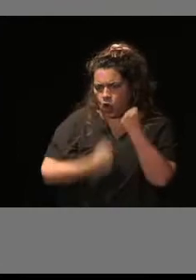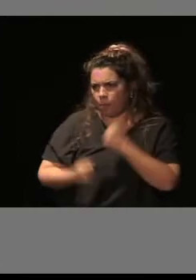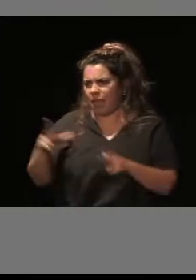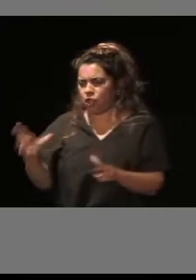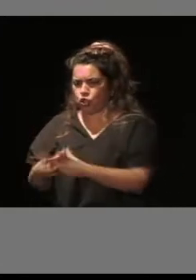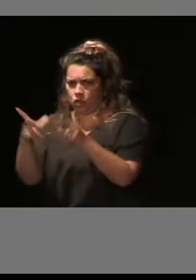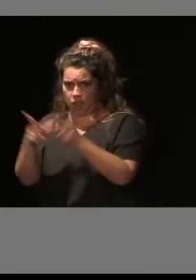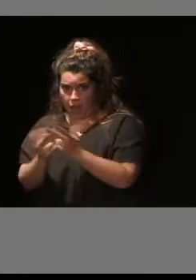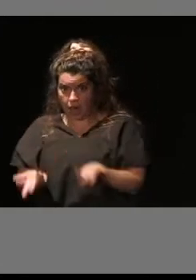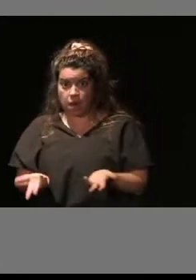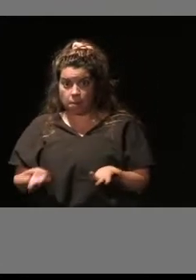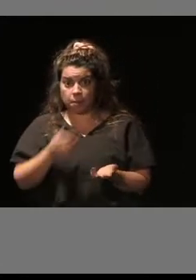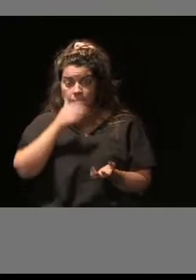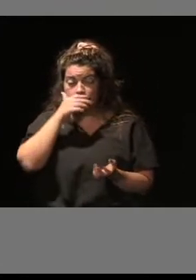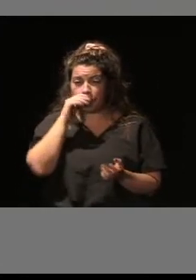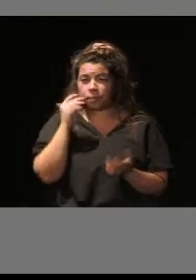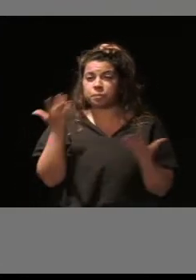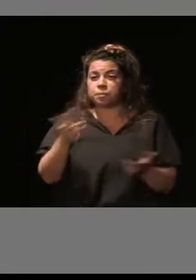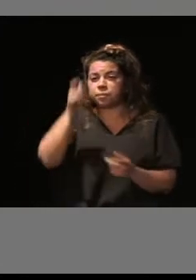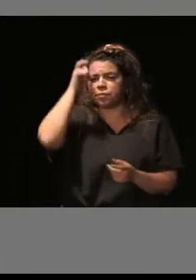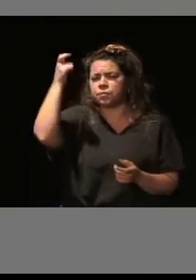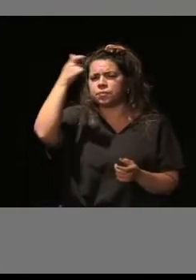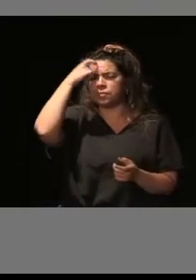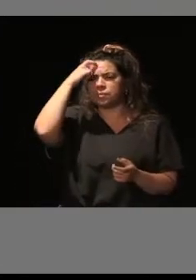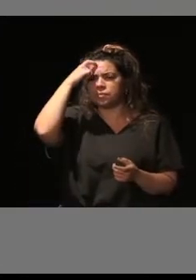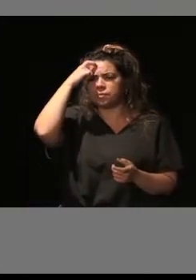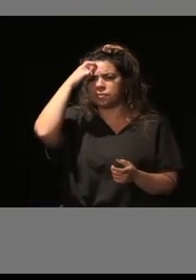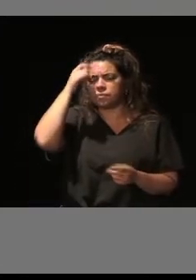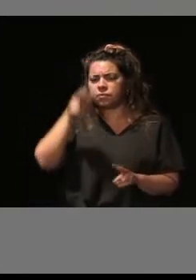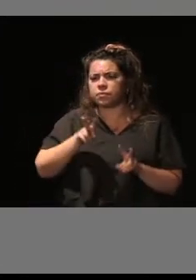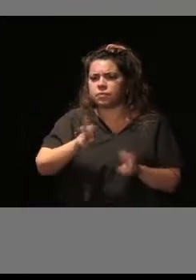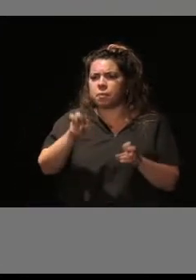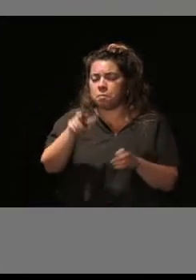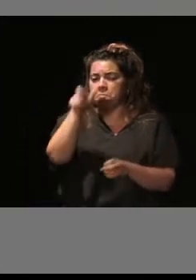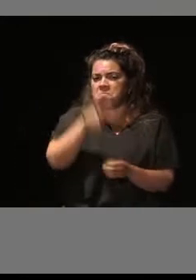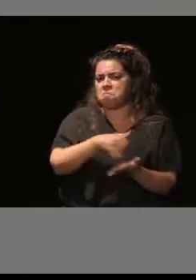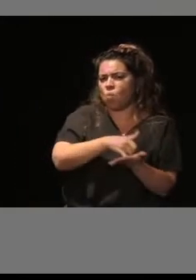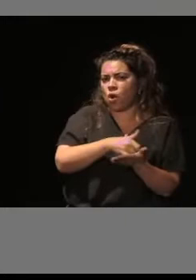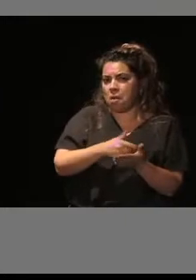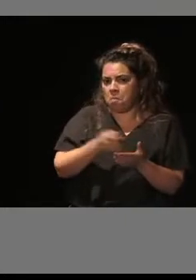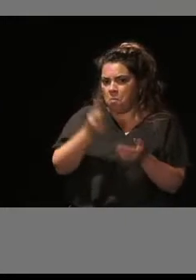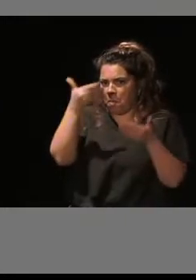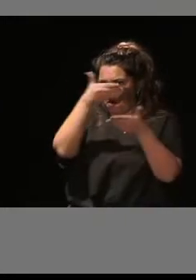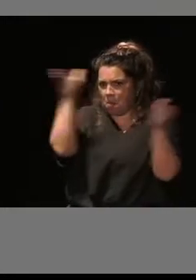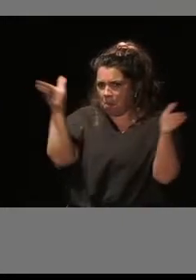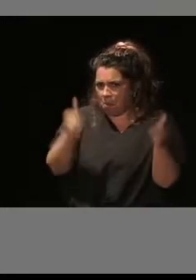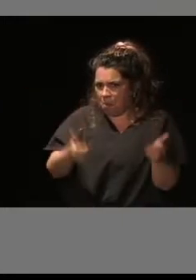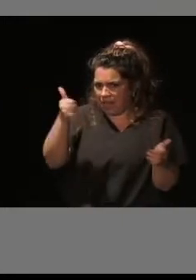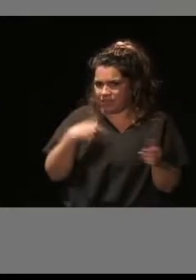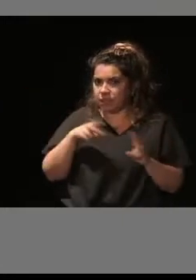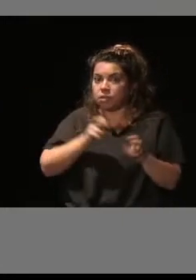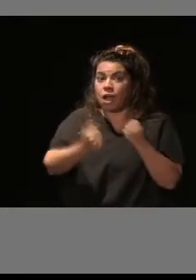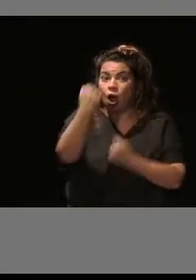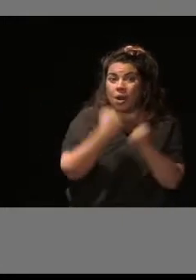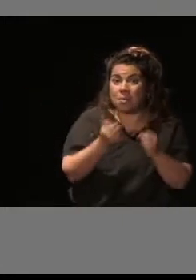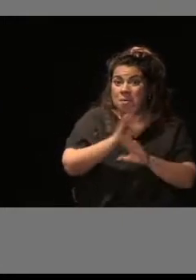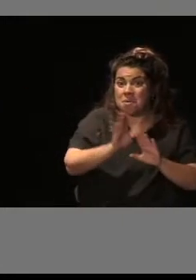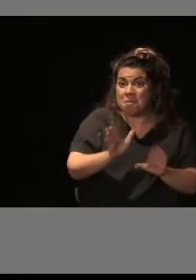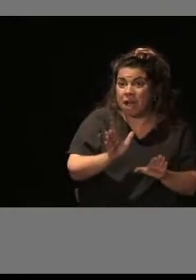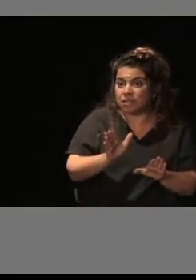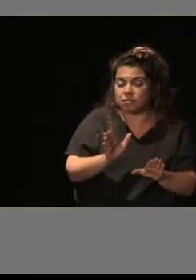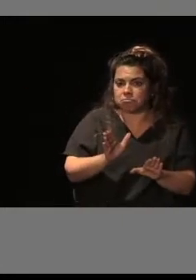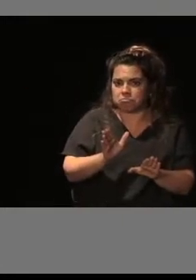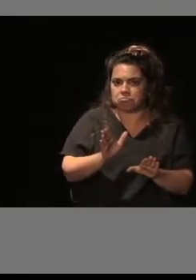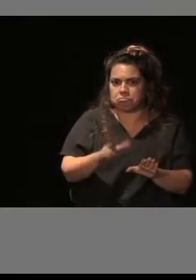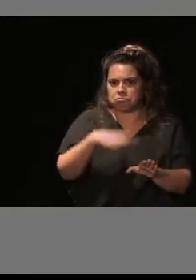De este modo, el concepto de persona consumida de vulnerables es mucho más amplio y contempla ya no solamente la situación económica en la que se puede